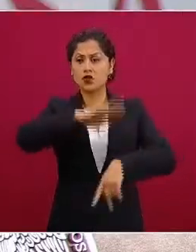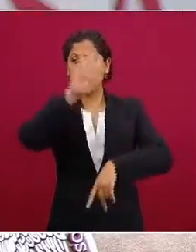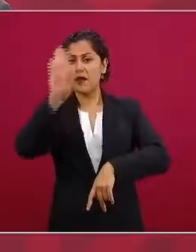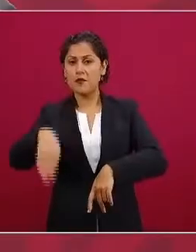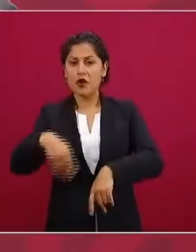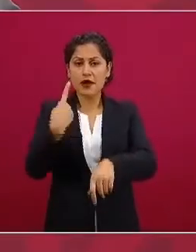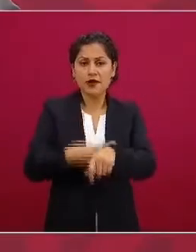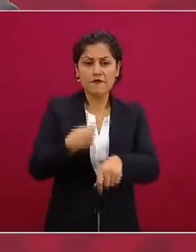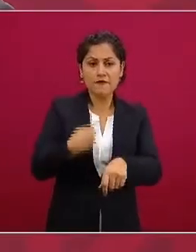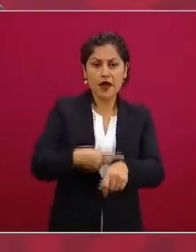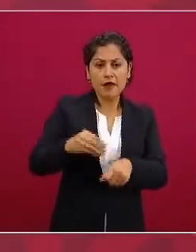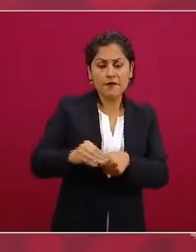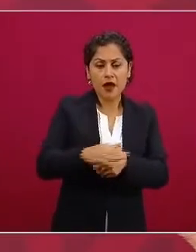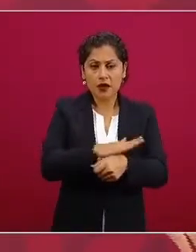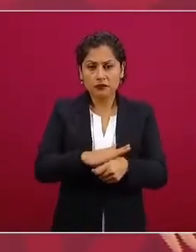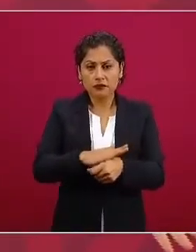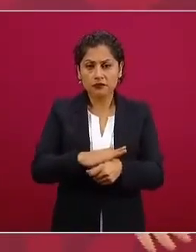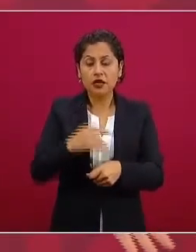llego al aeropuerto